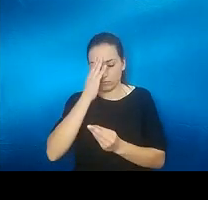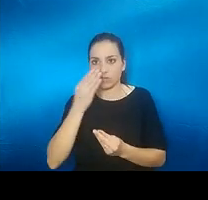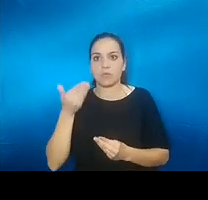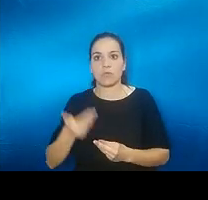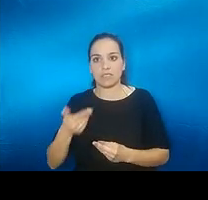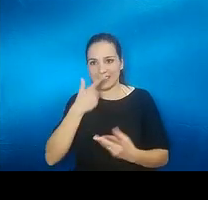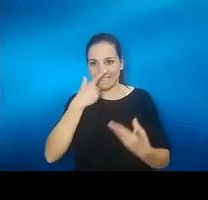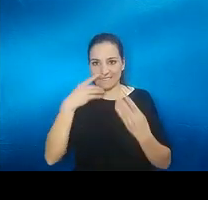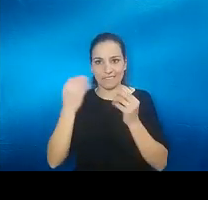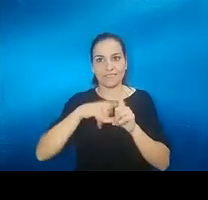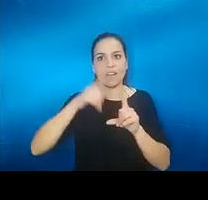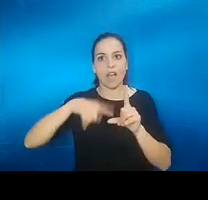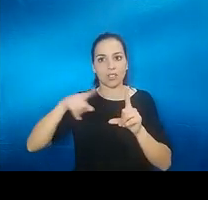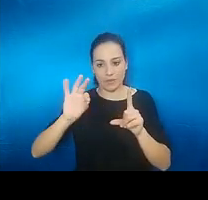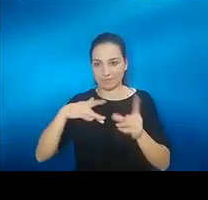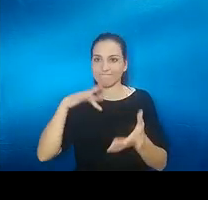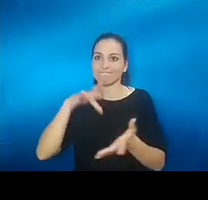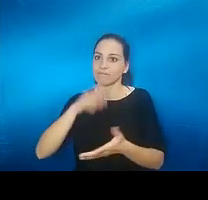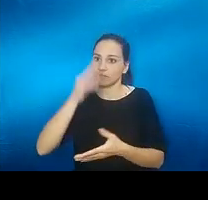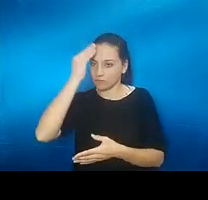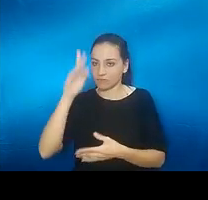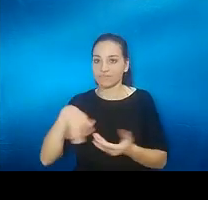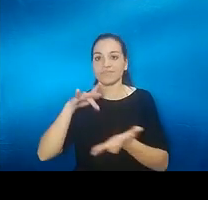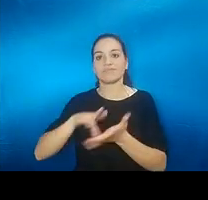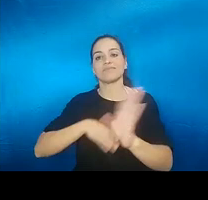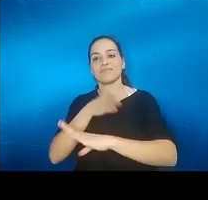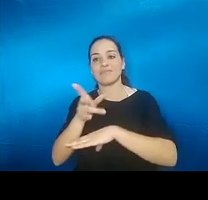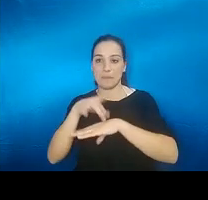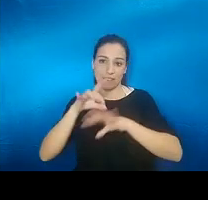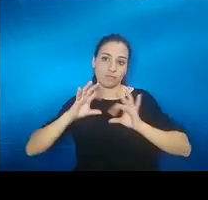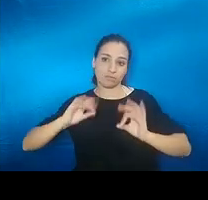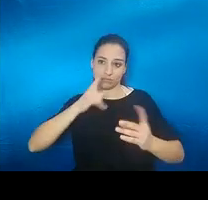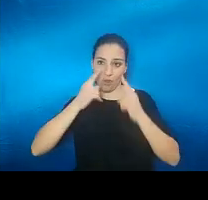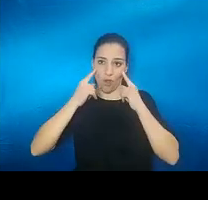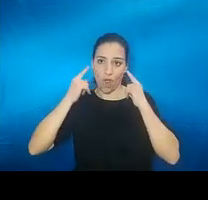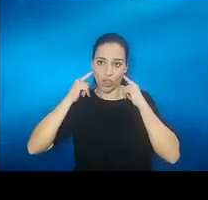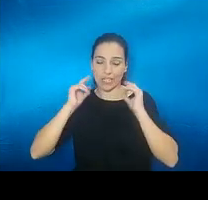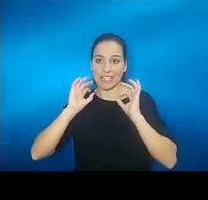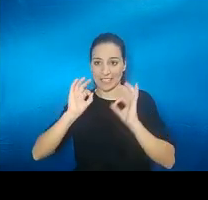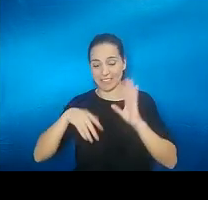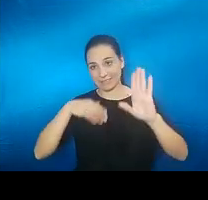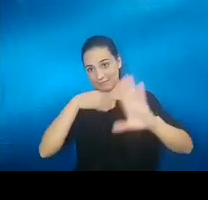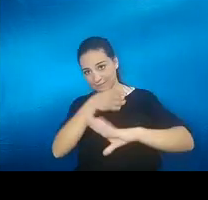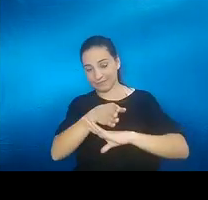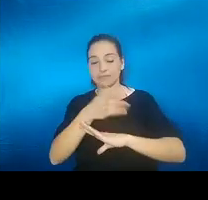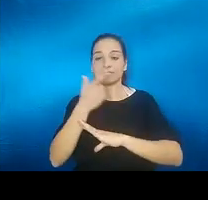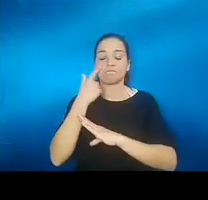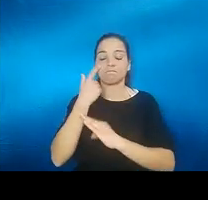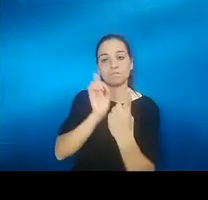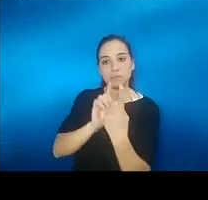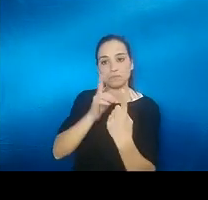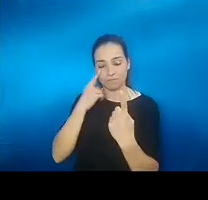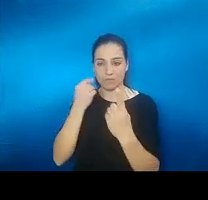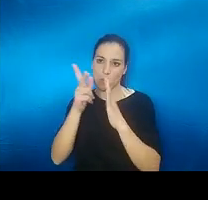que cuando vayamos al médico al otorrino en este caso pues se nos haga una serie de